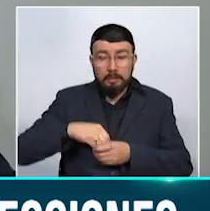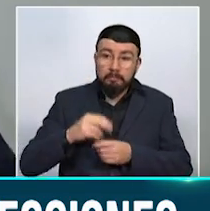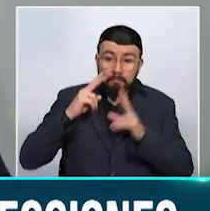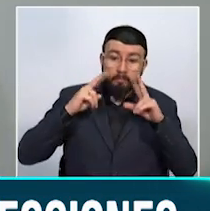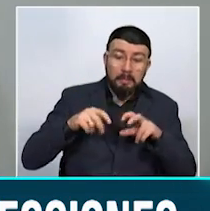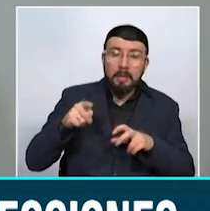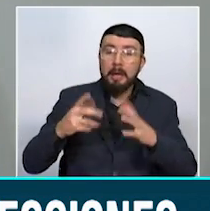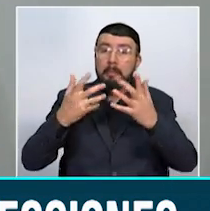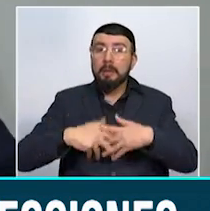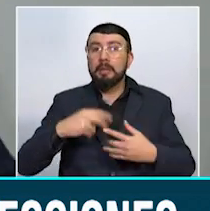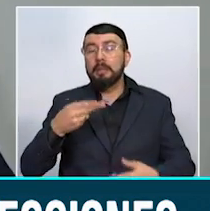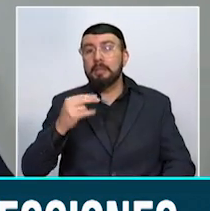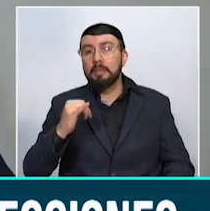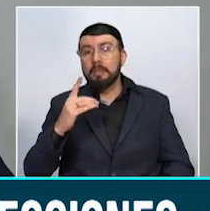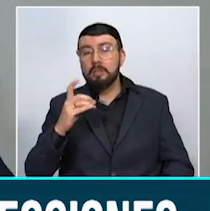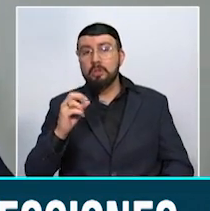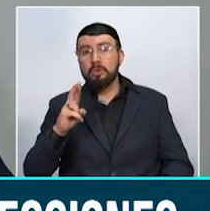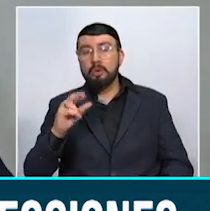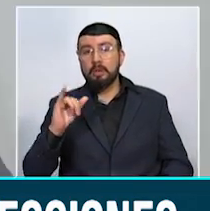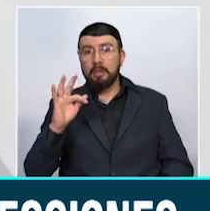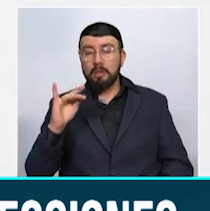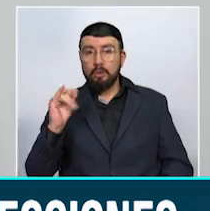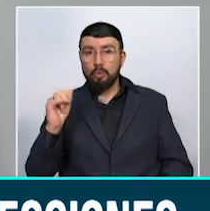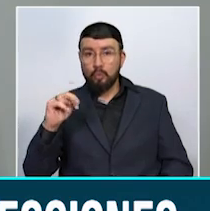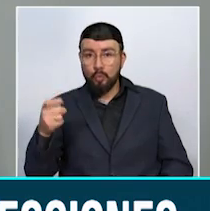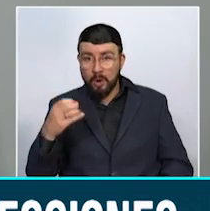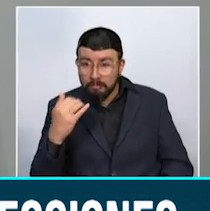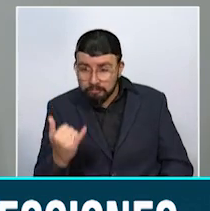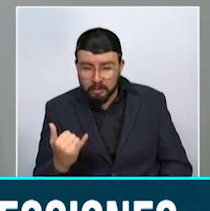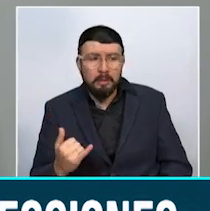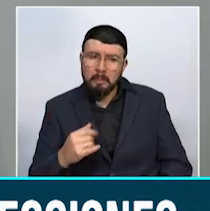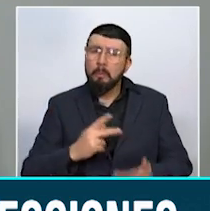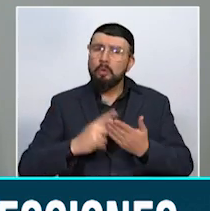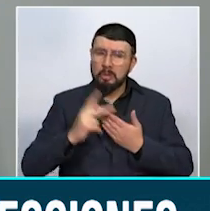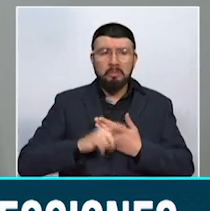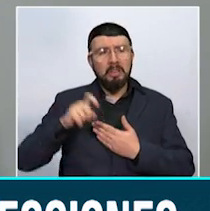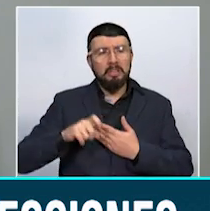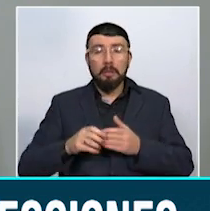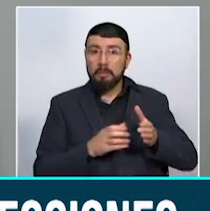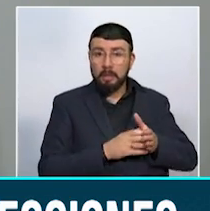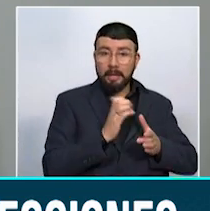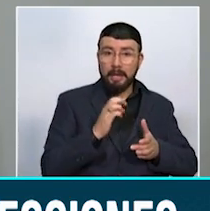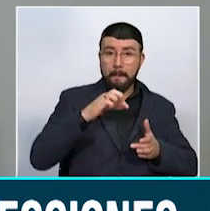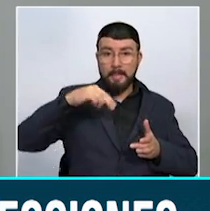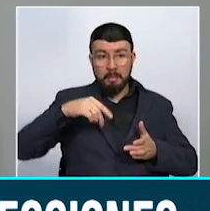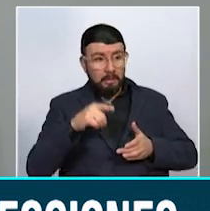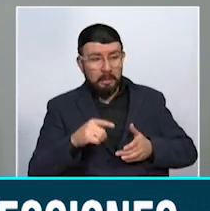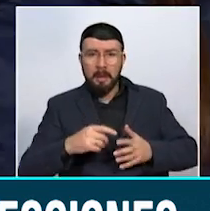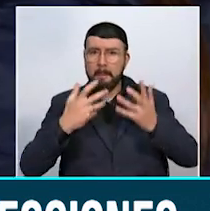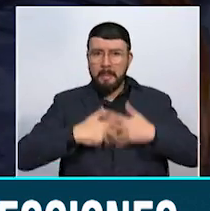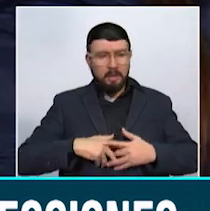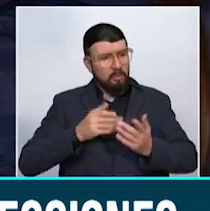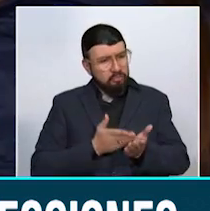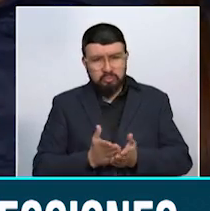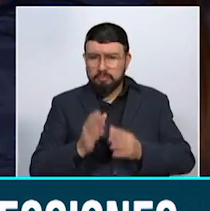Yo creo que es un proyecto necesario para el país. Empresas Públicas de Medellín tiene una tradición de empresa correcta.